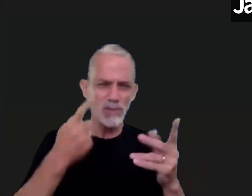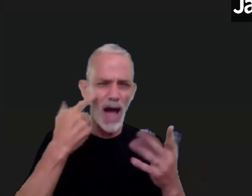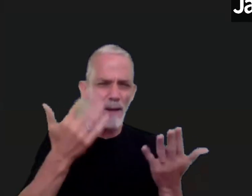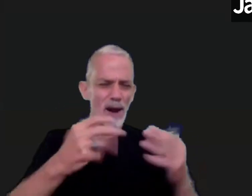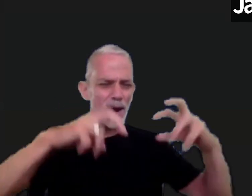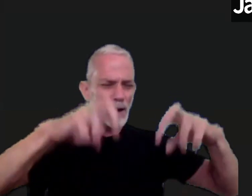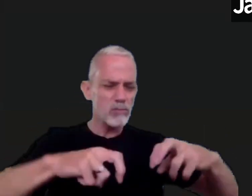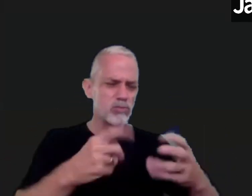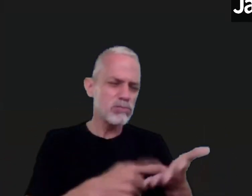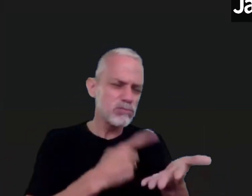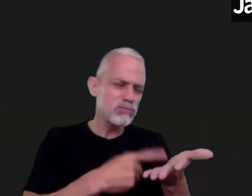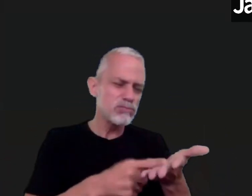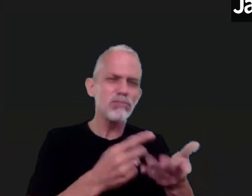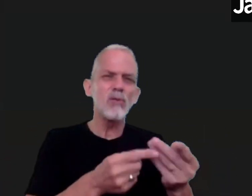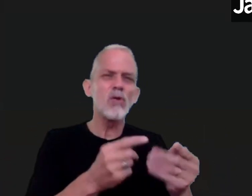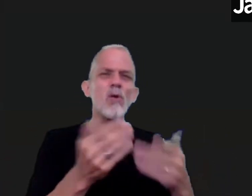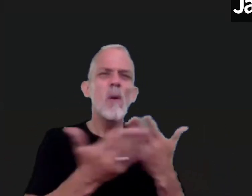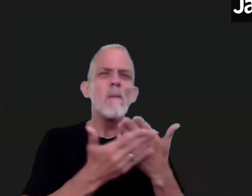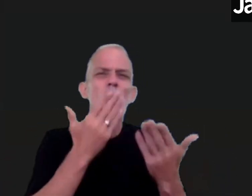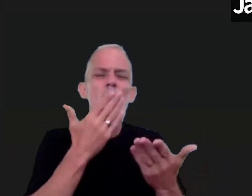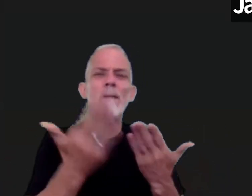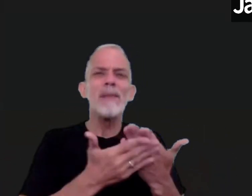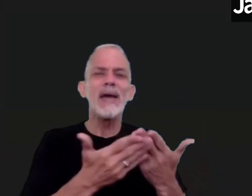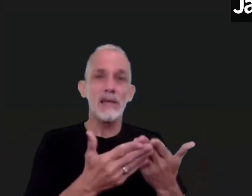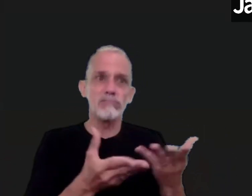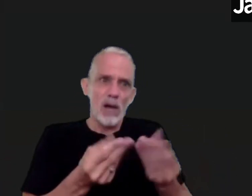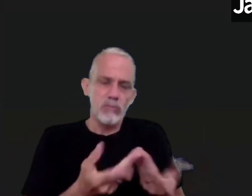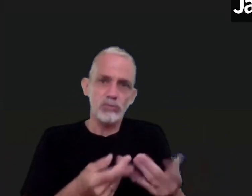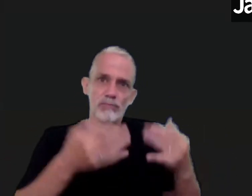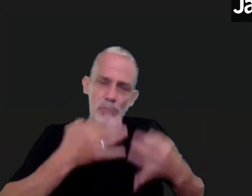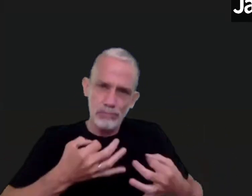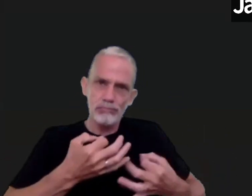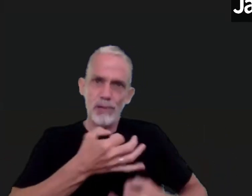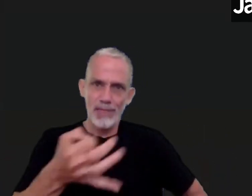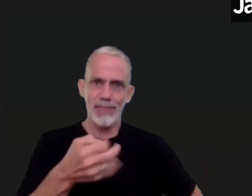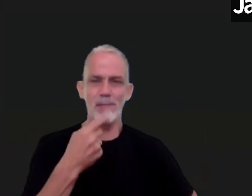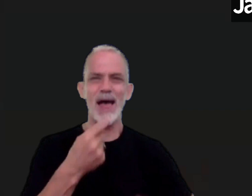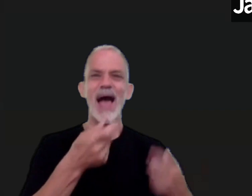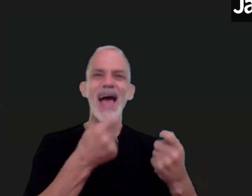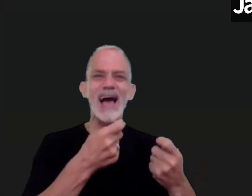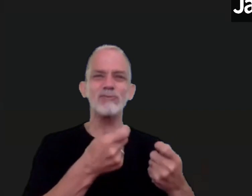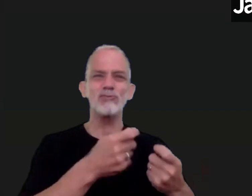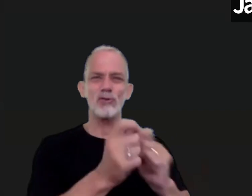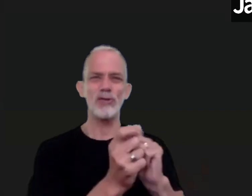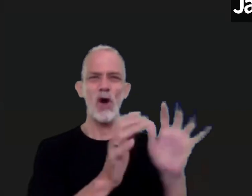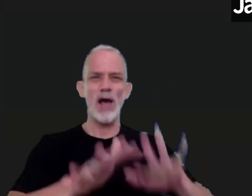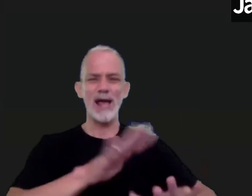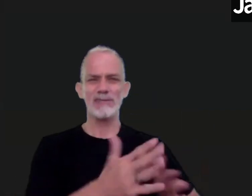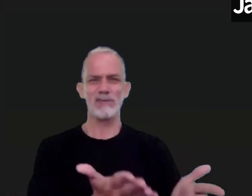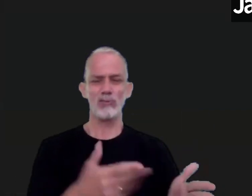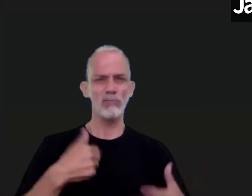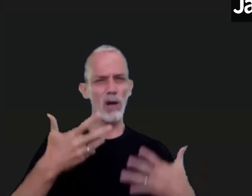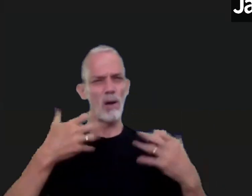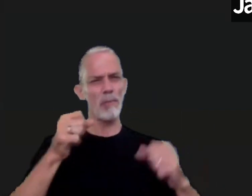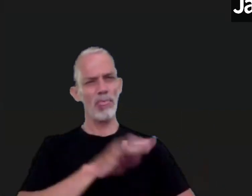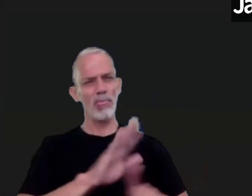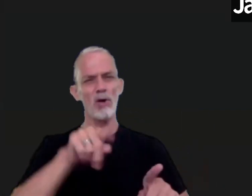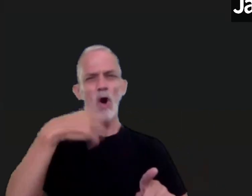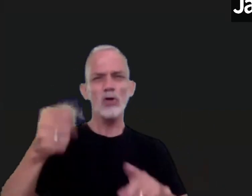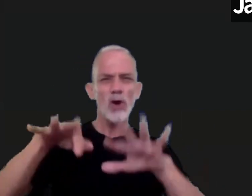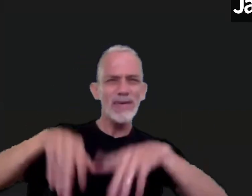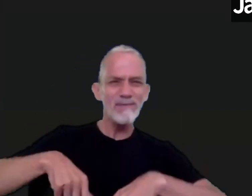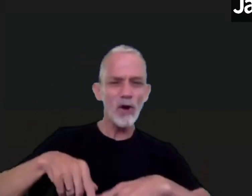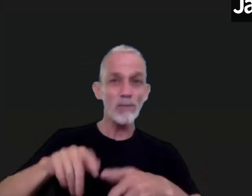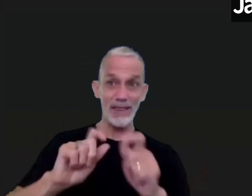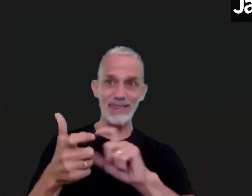revisar todo este tipo de documentación que respalde que efectivamente fuera un gasto de reestructuración porque me he encontrado con otros informes de